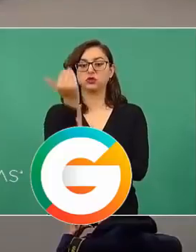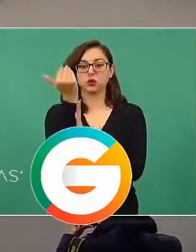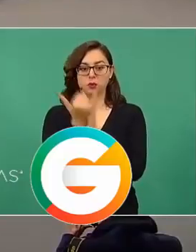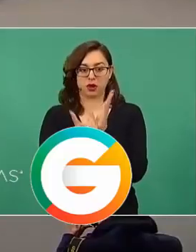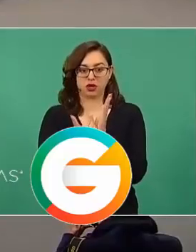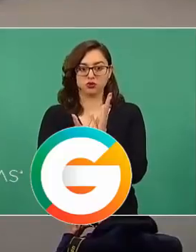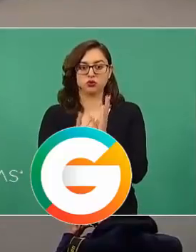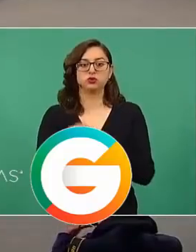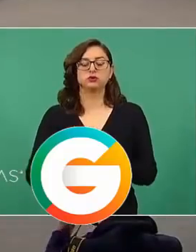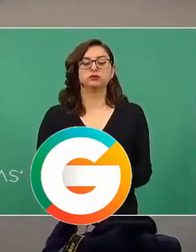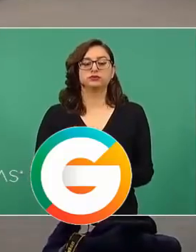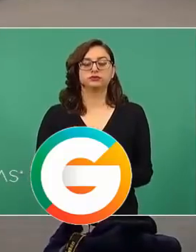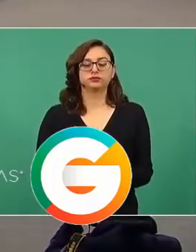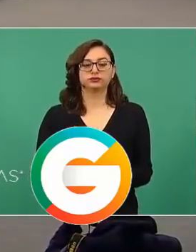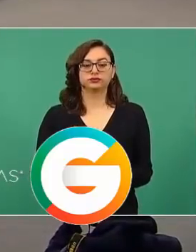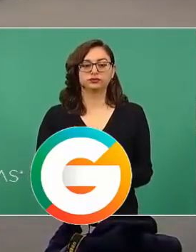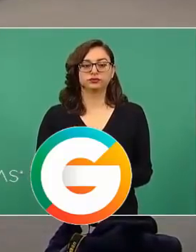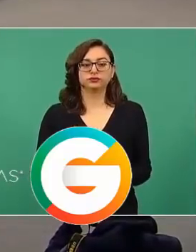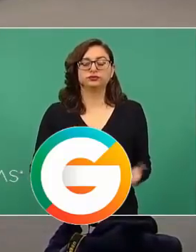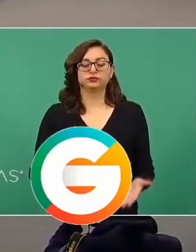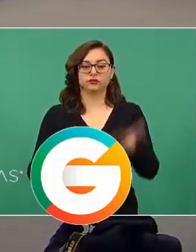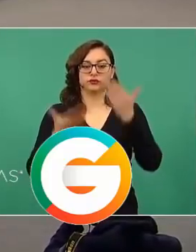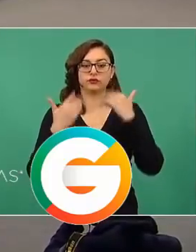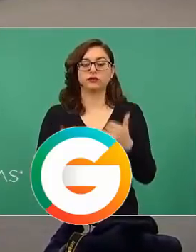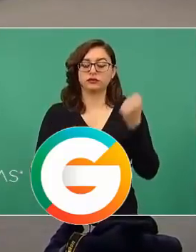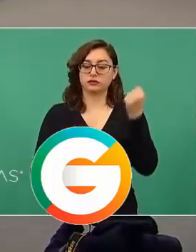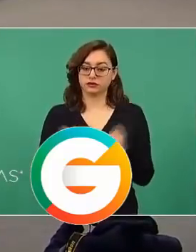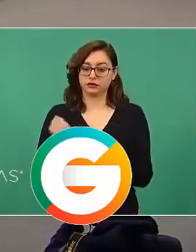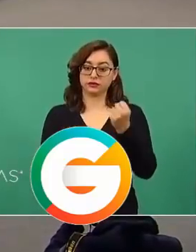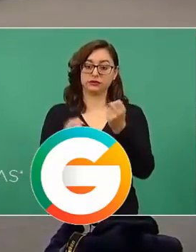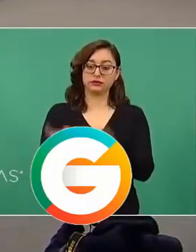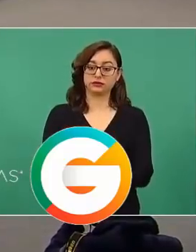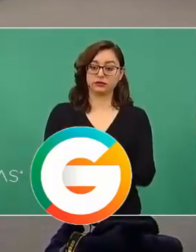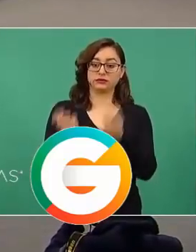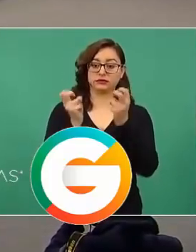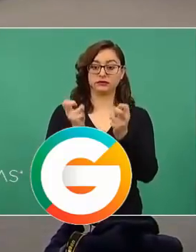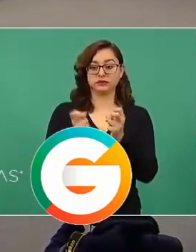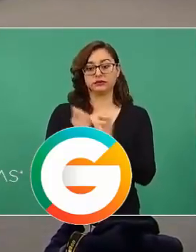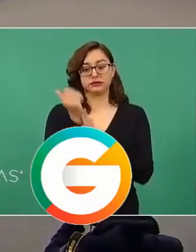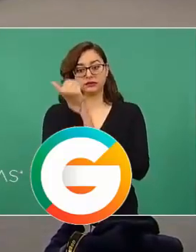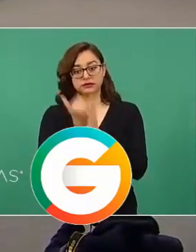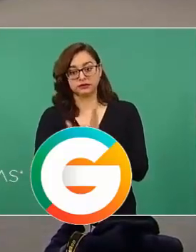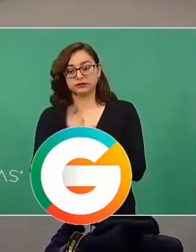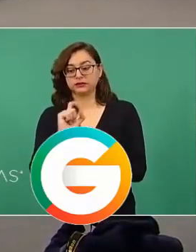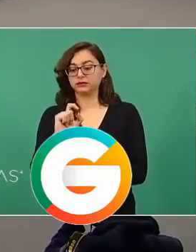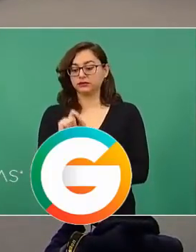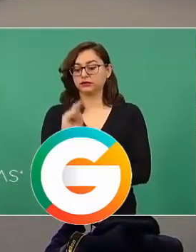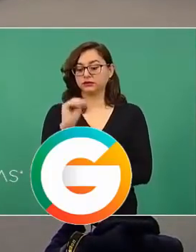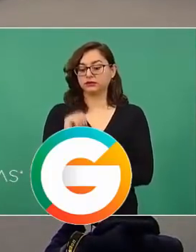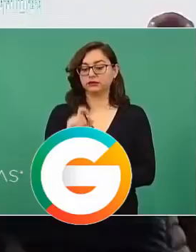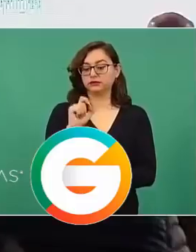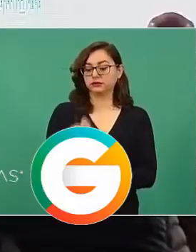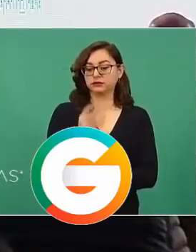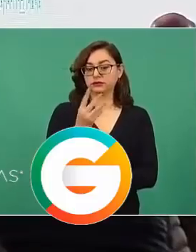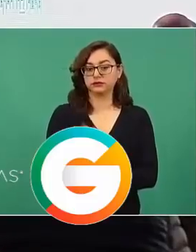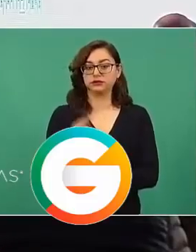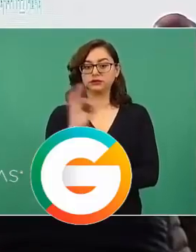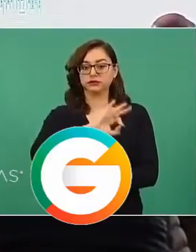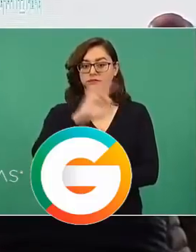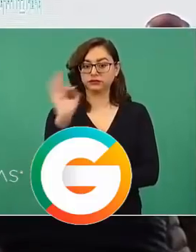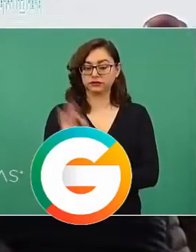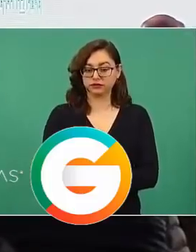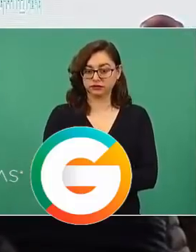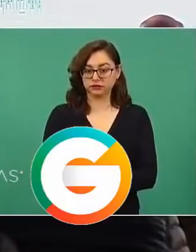Adelante. En el robo de vehículo automotor se tiene una reducción de 29.4 por ciento